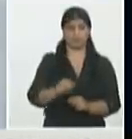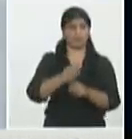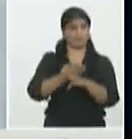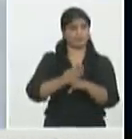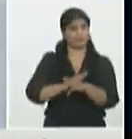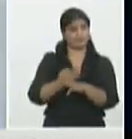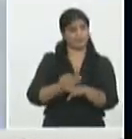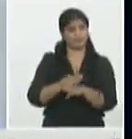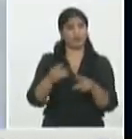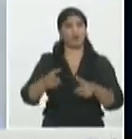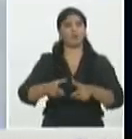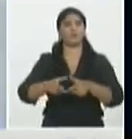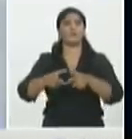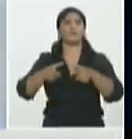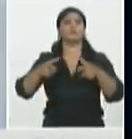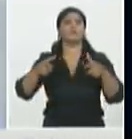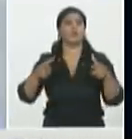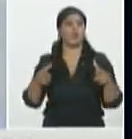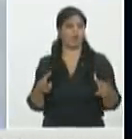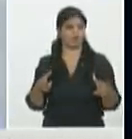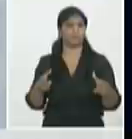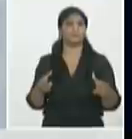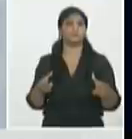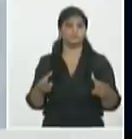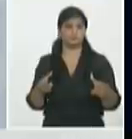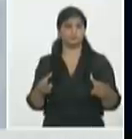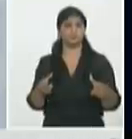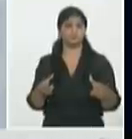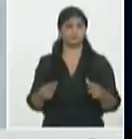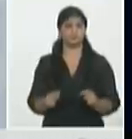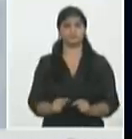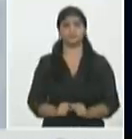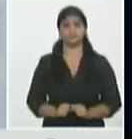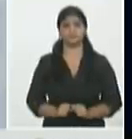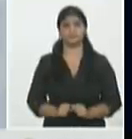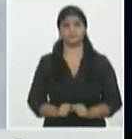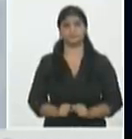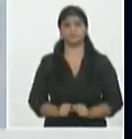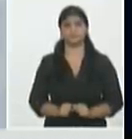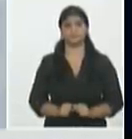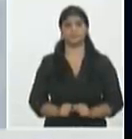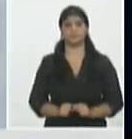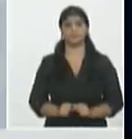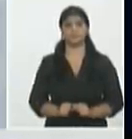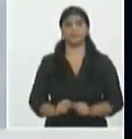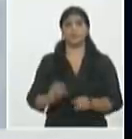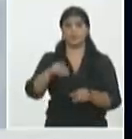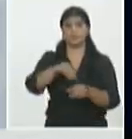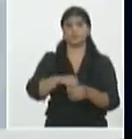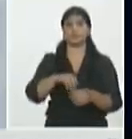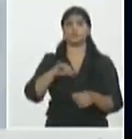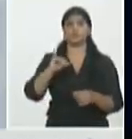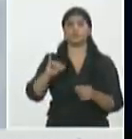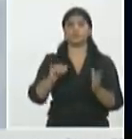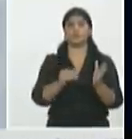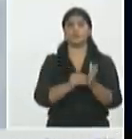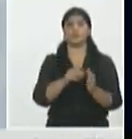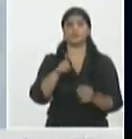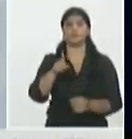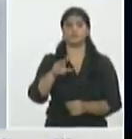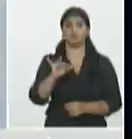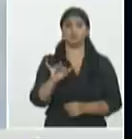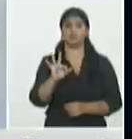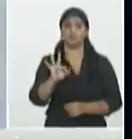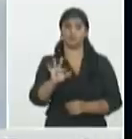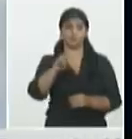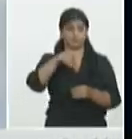a pesar de que ha disminuido en los dos o tres últimos días de estos 6.178 el